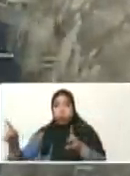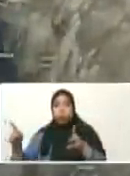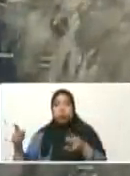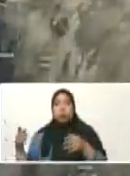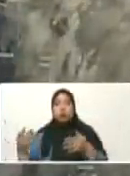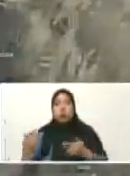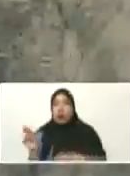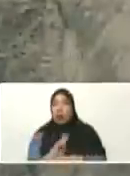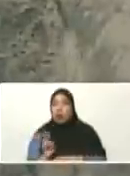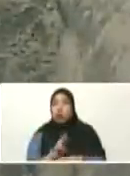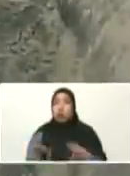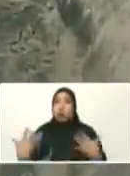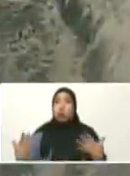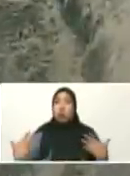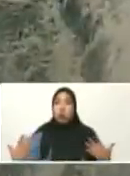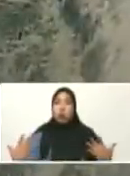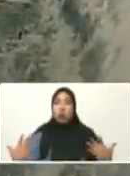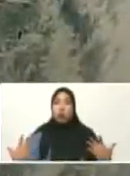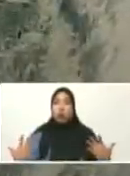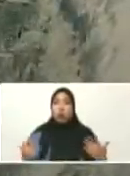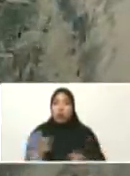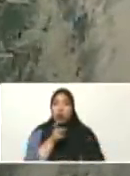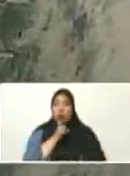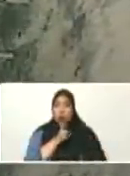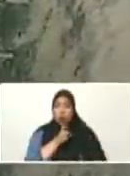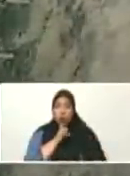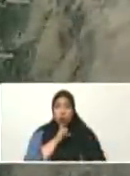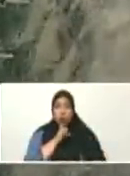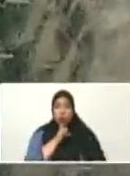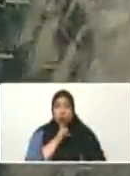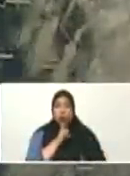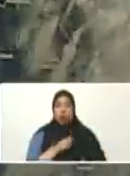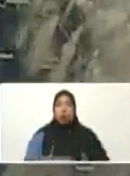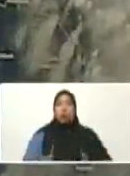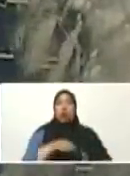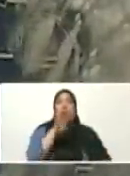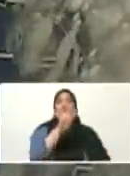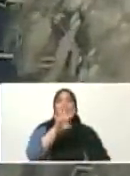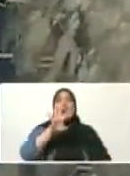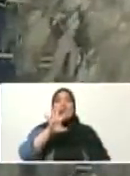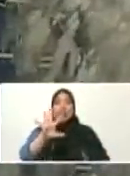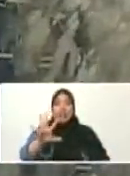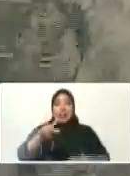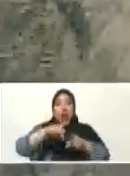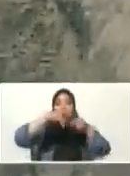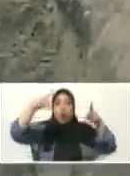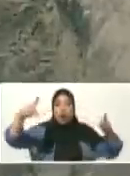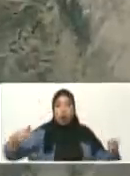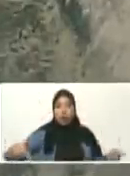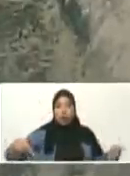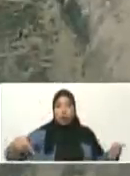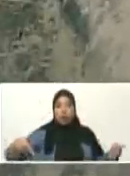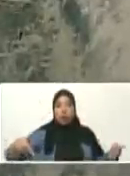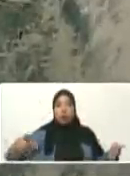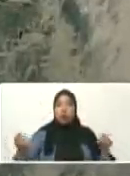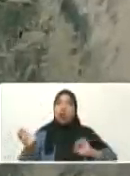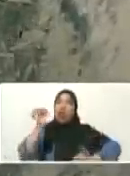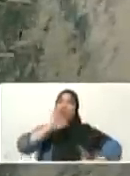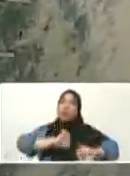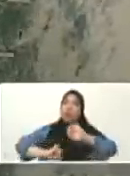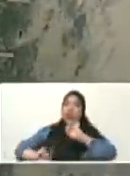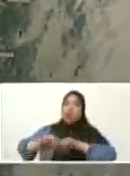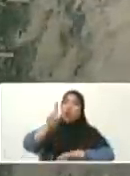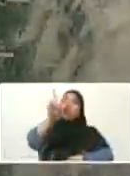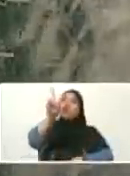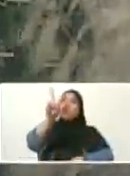del ojo del ciclón es unos 40, 45 kilómetros. Se prevé que en dos